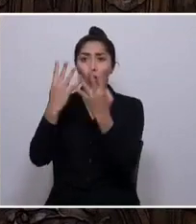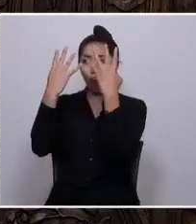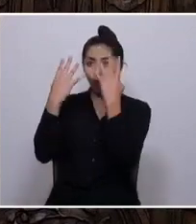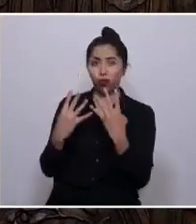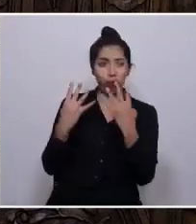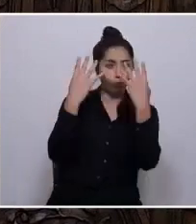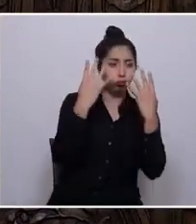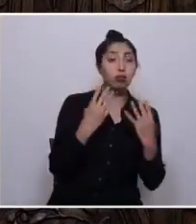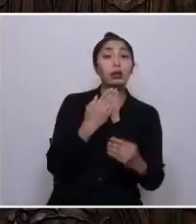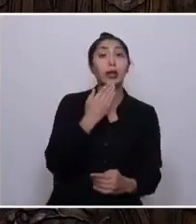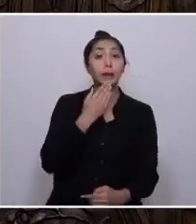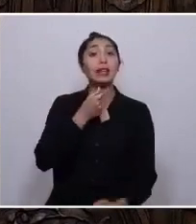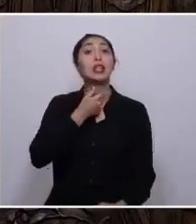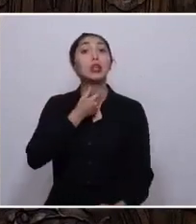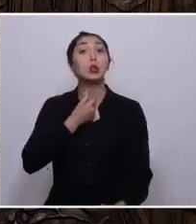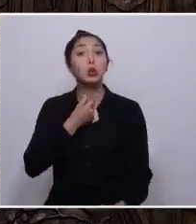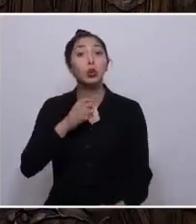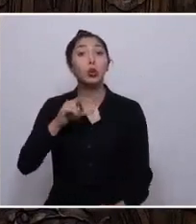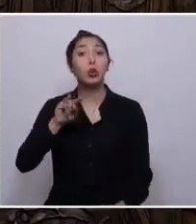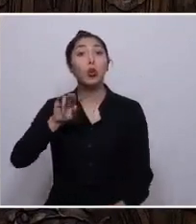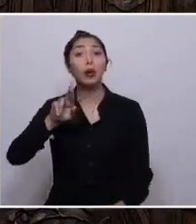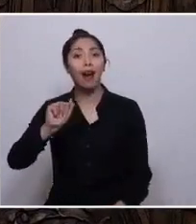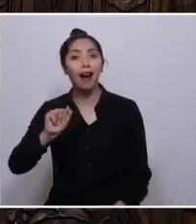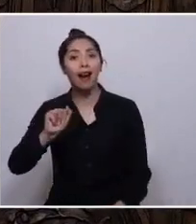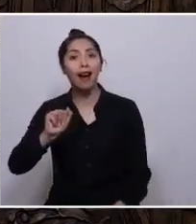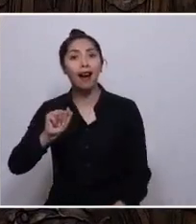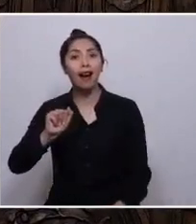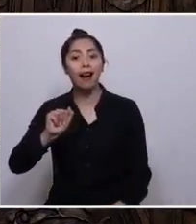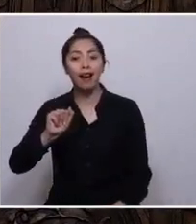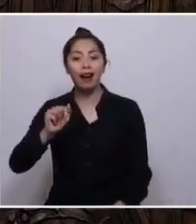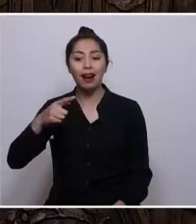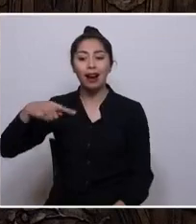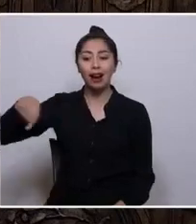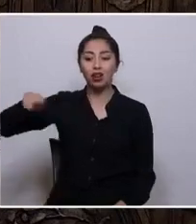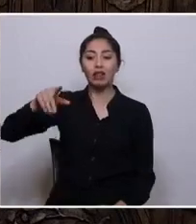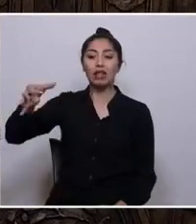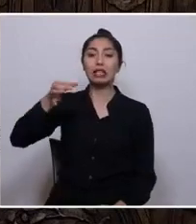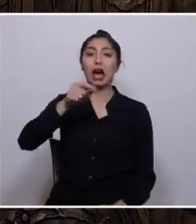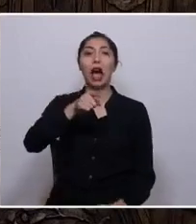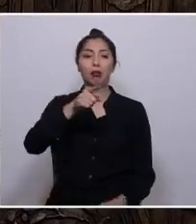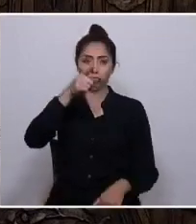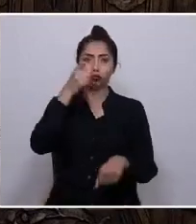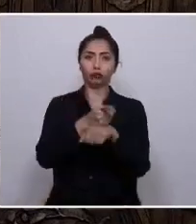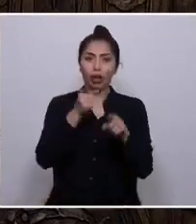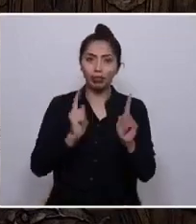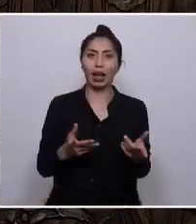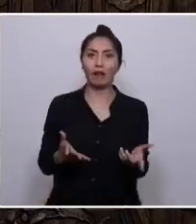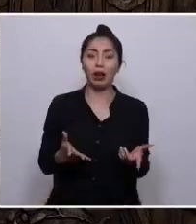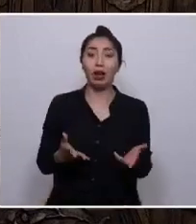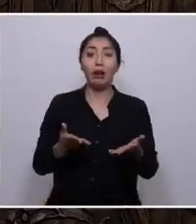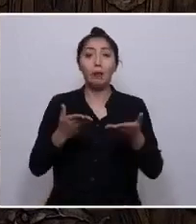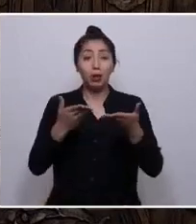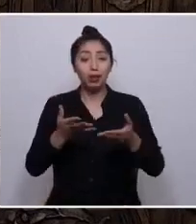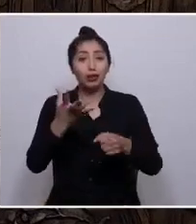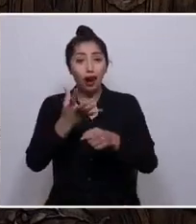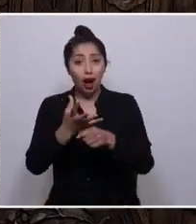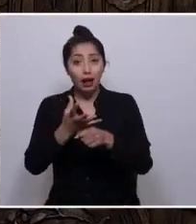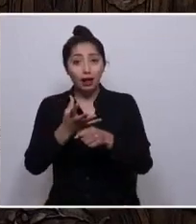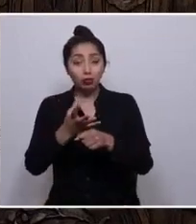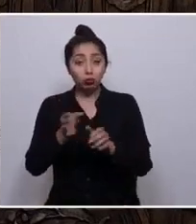suman el cura, dijeron esto es idolatría. Por eso hay una generación del pueblo Aymara